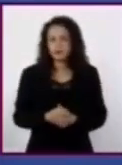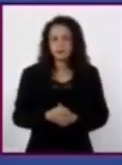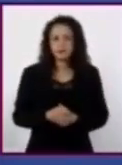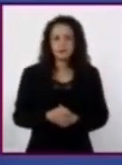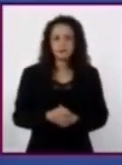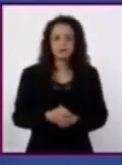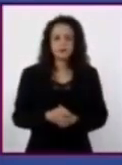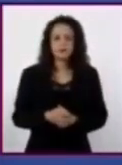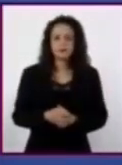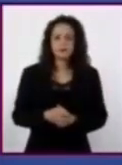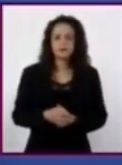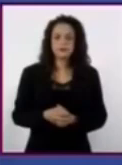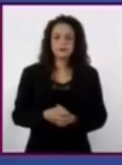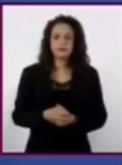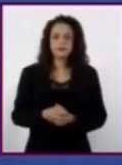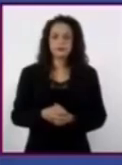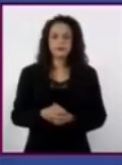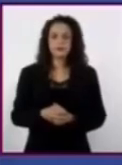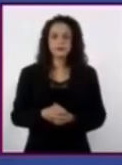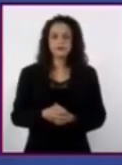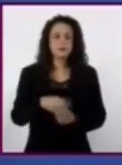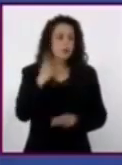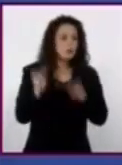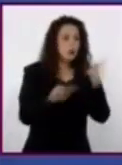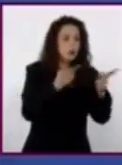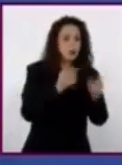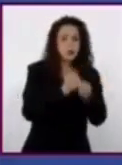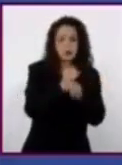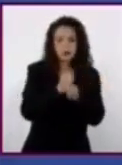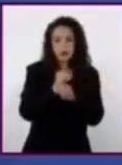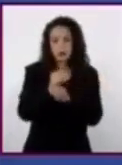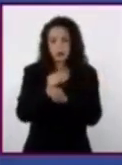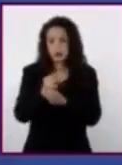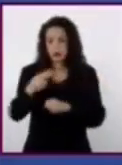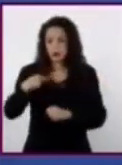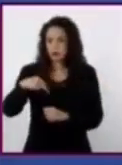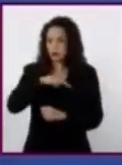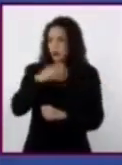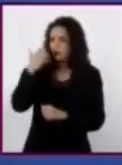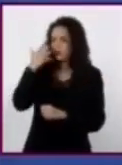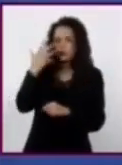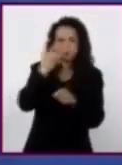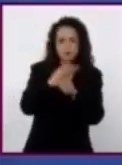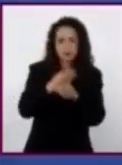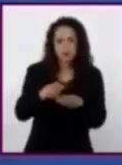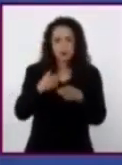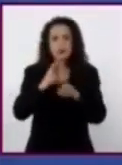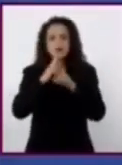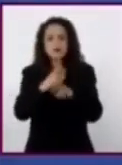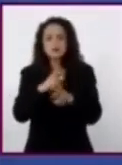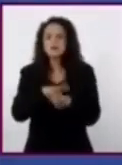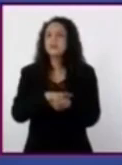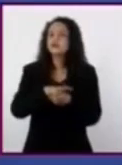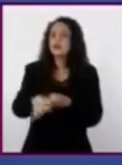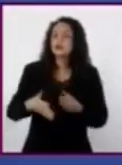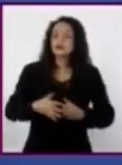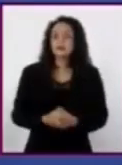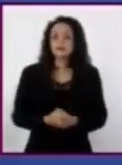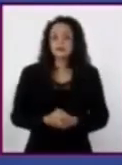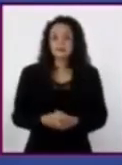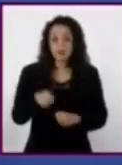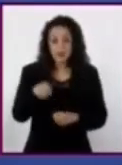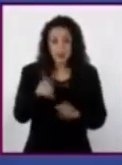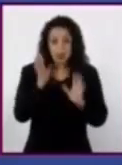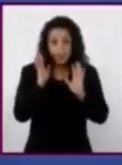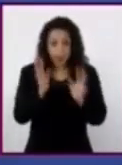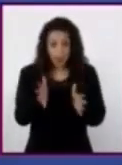Las preguntas de investigación que pretendemos solucionar son... Una vez que